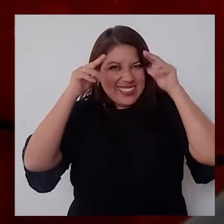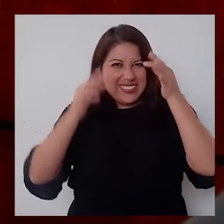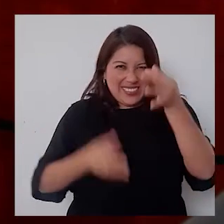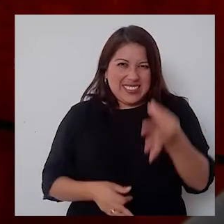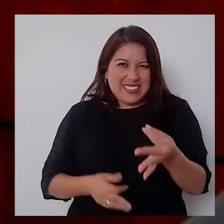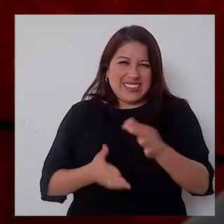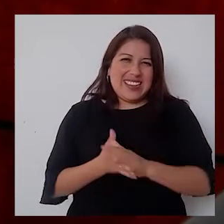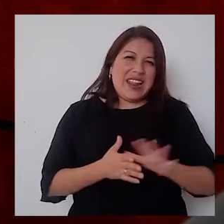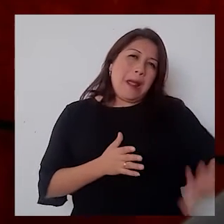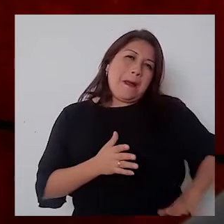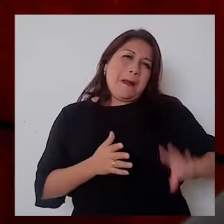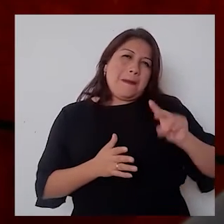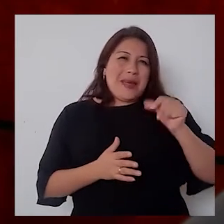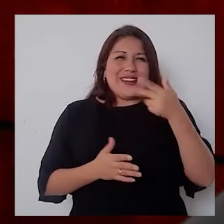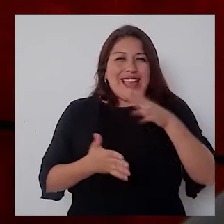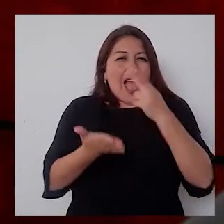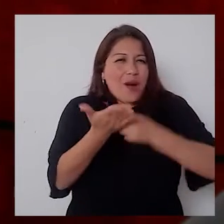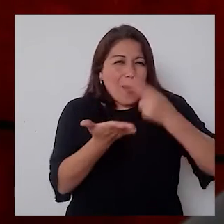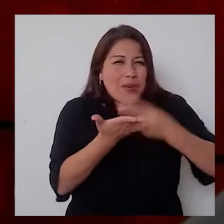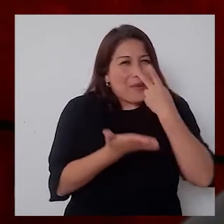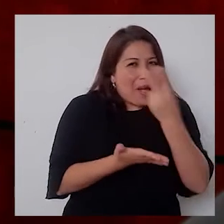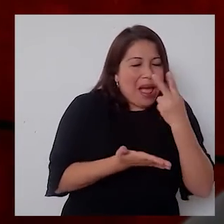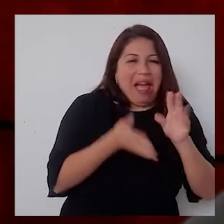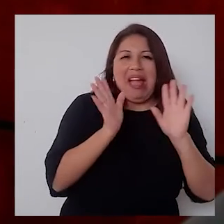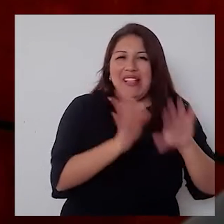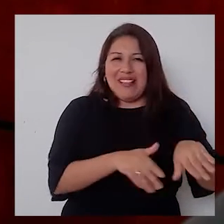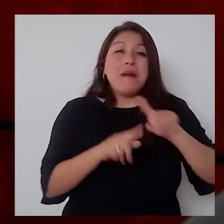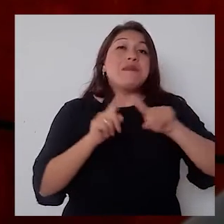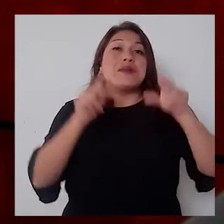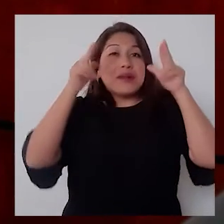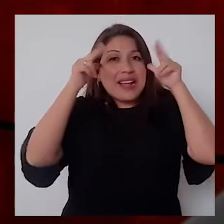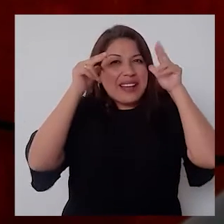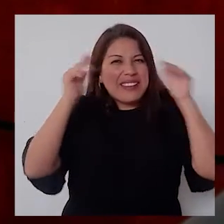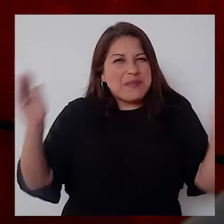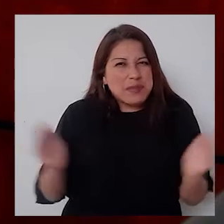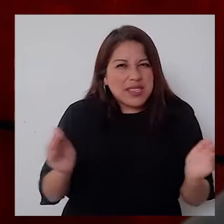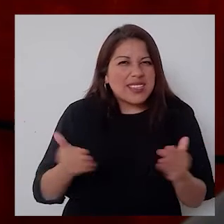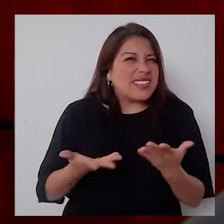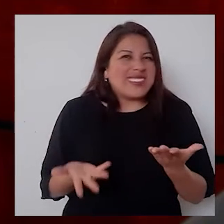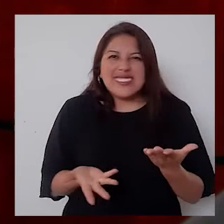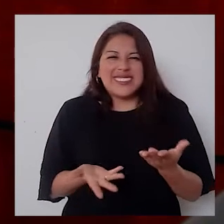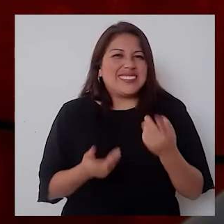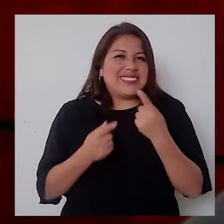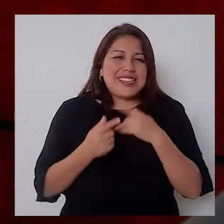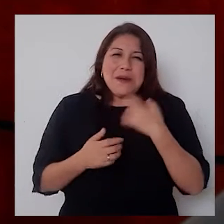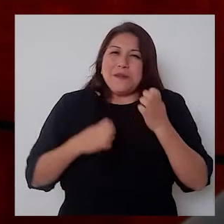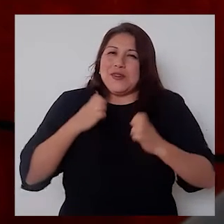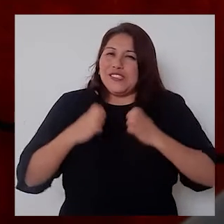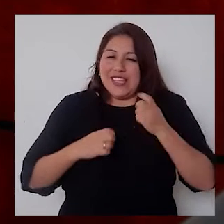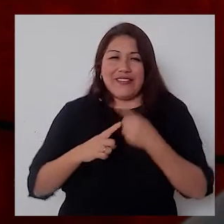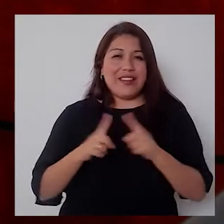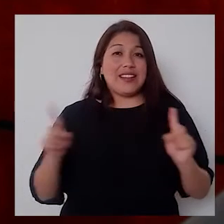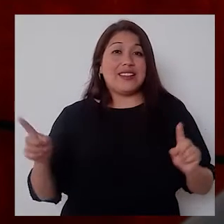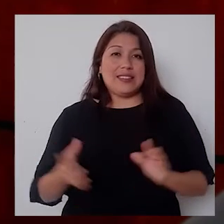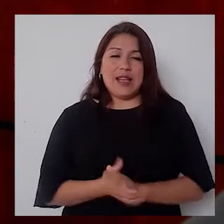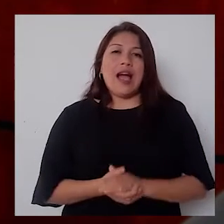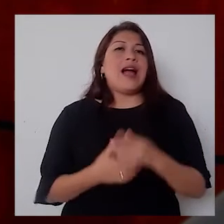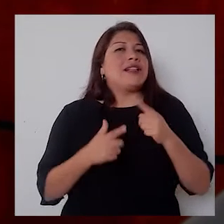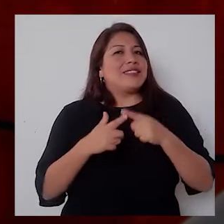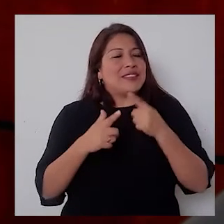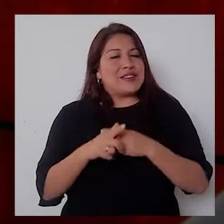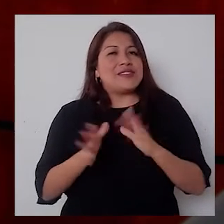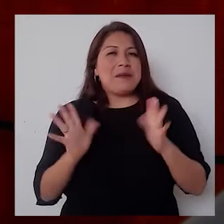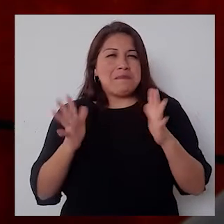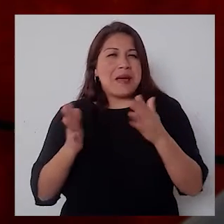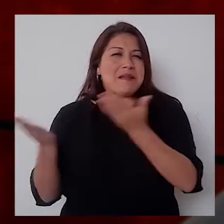De ver en las calles, ¿no? Entonces, ese trabajo ya está por entrar a su fase de ejecución. Yo pienso de una manera optimista que los